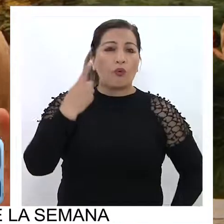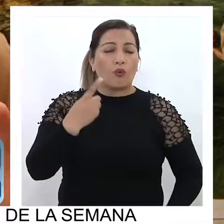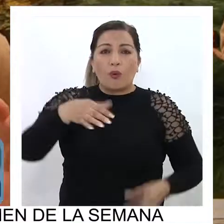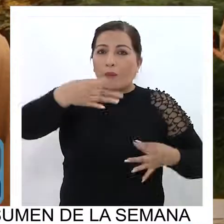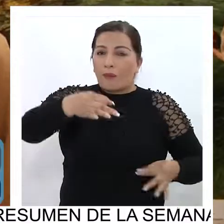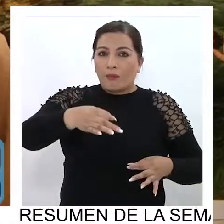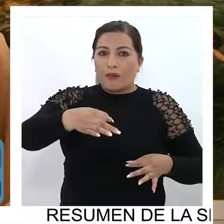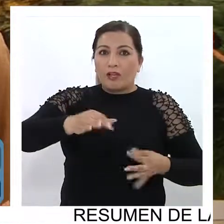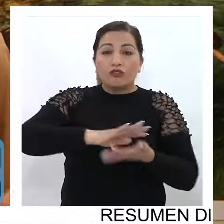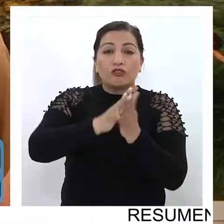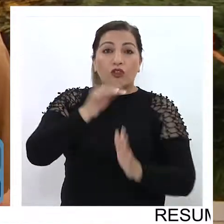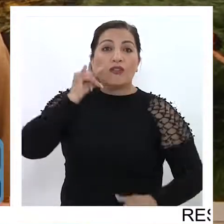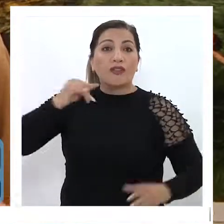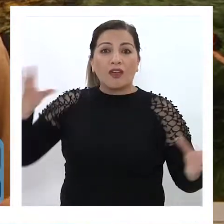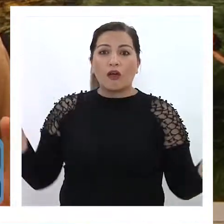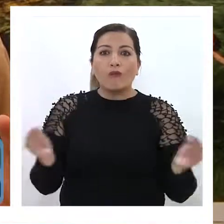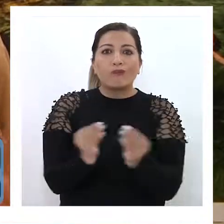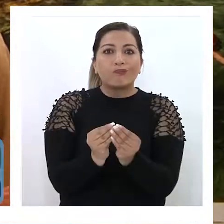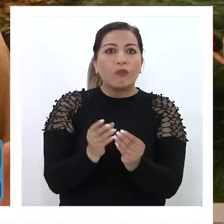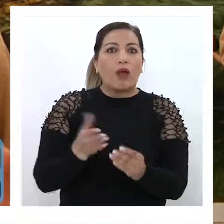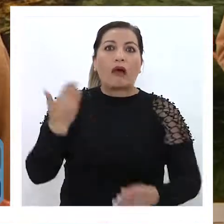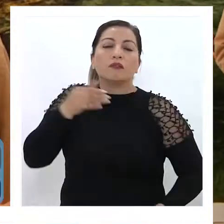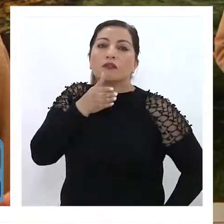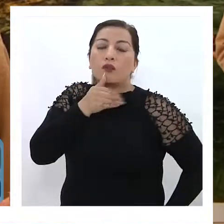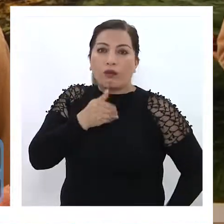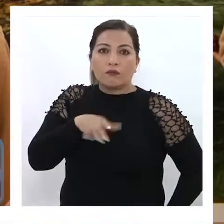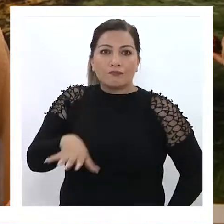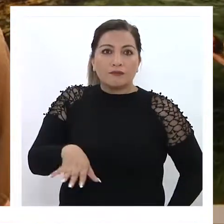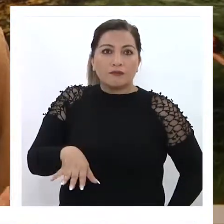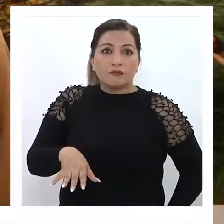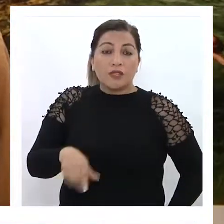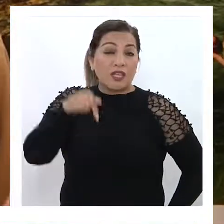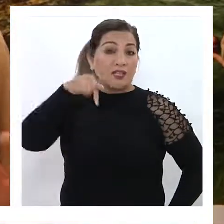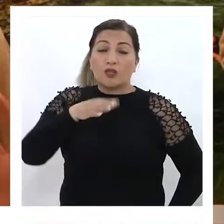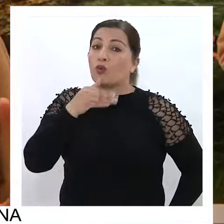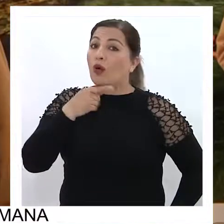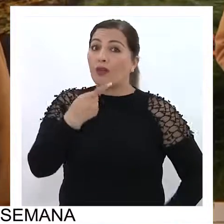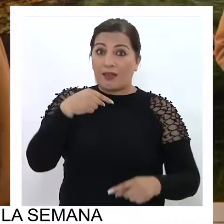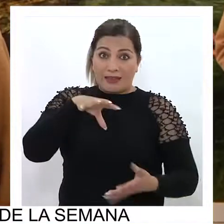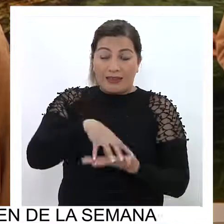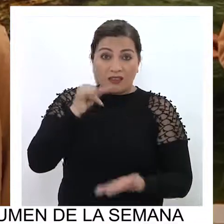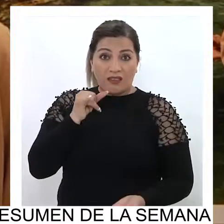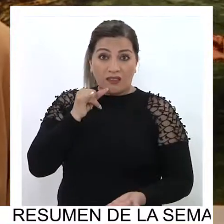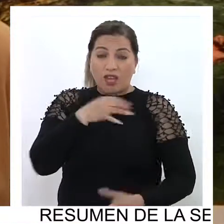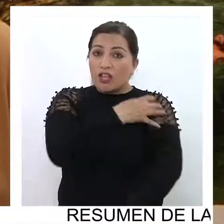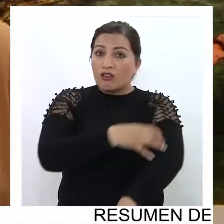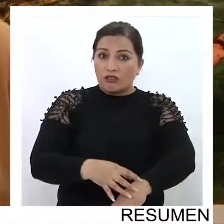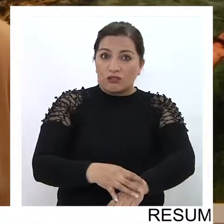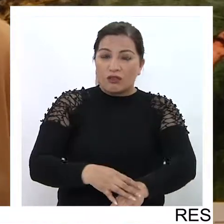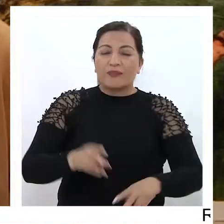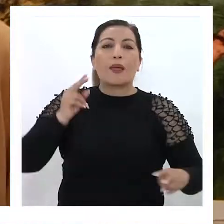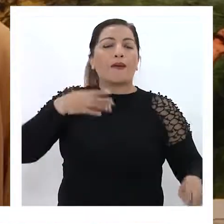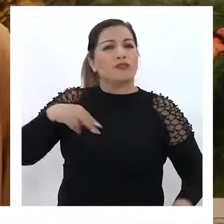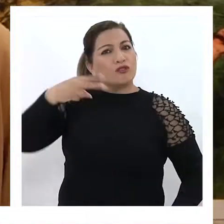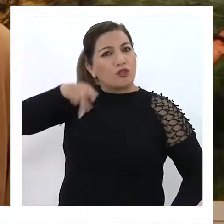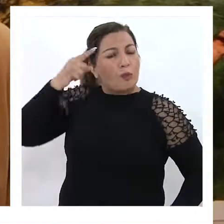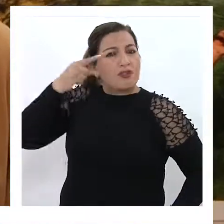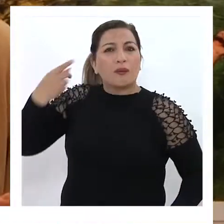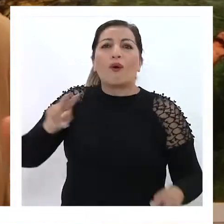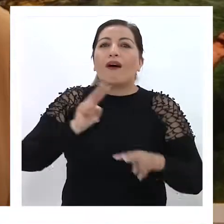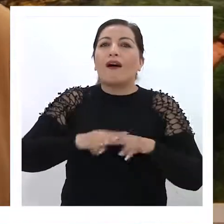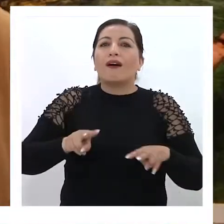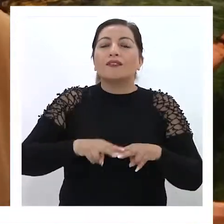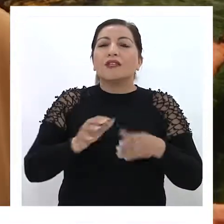documento que esté en la región entera yo creo que no existía, digamos, y no existe ni en esta región ni en ninguna. Entonces dijimos hagamos una guía turística